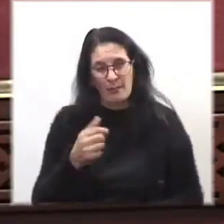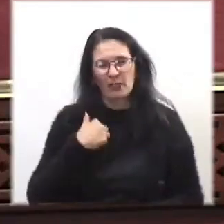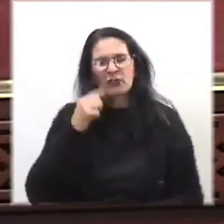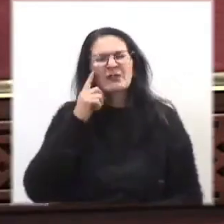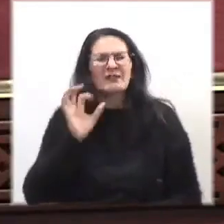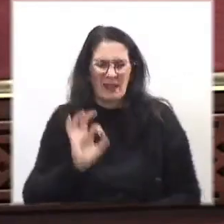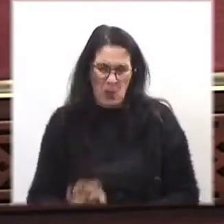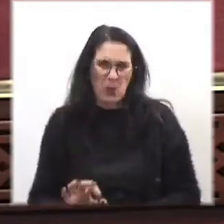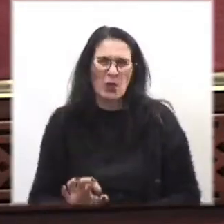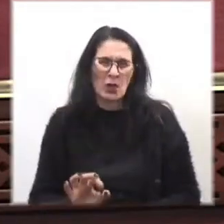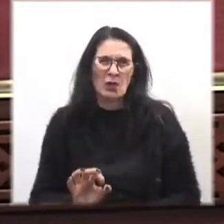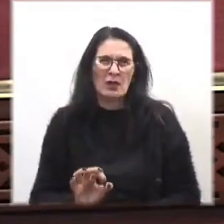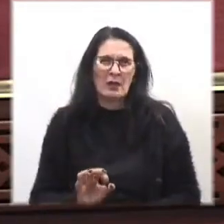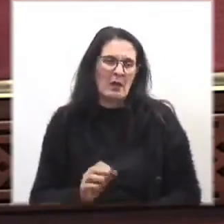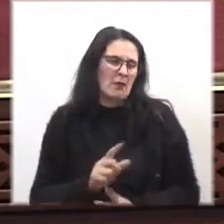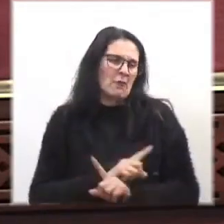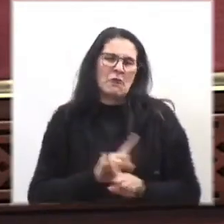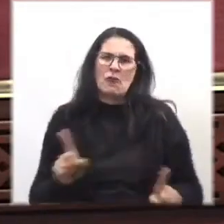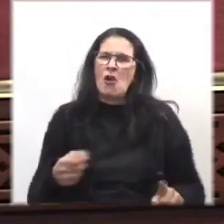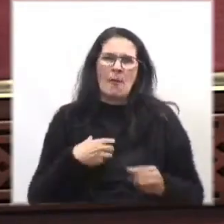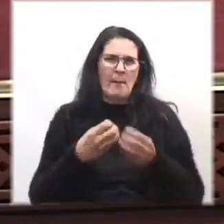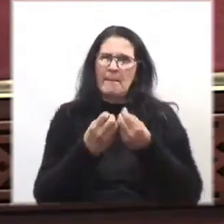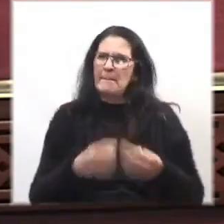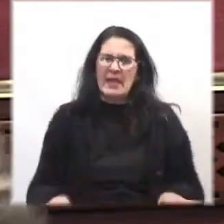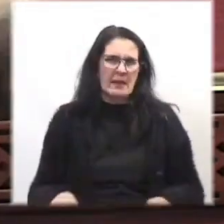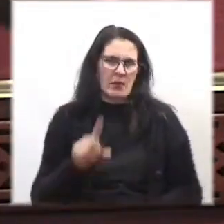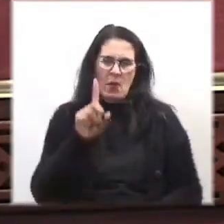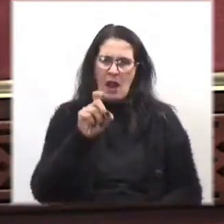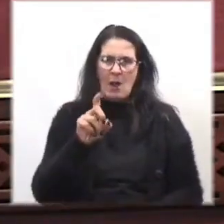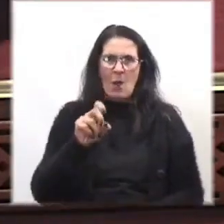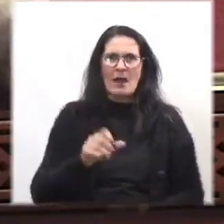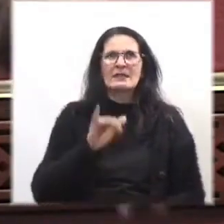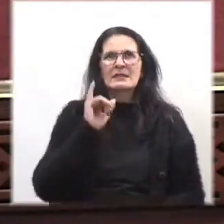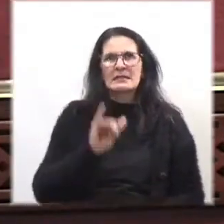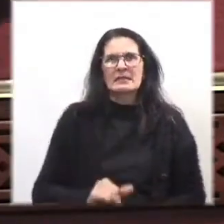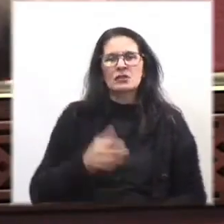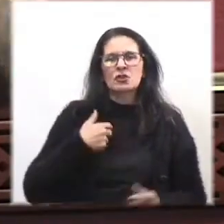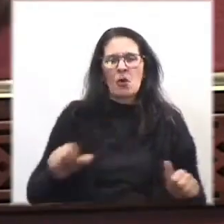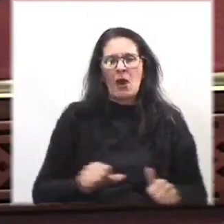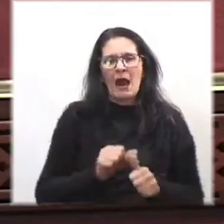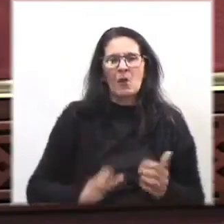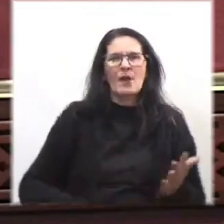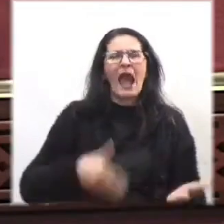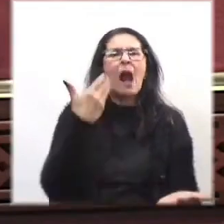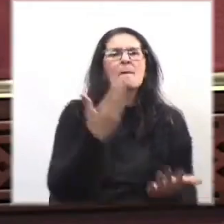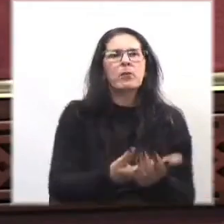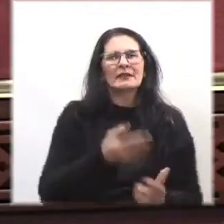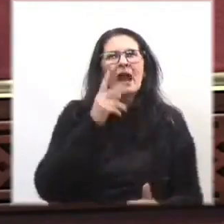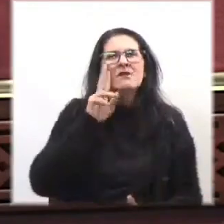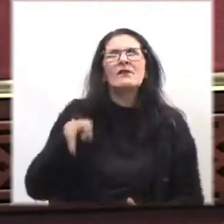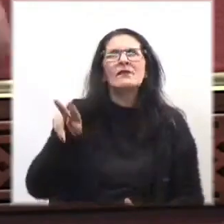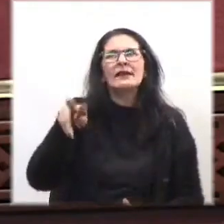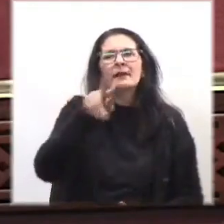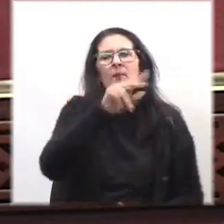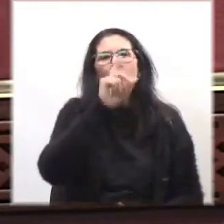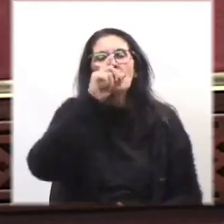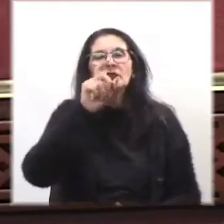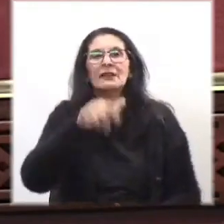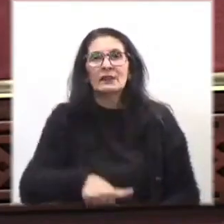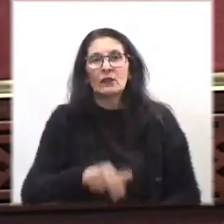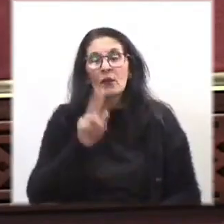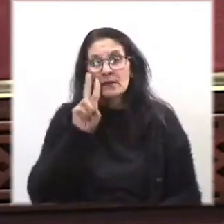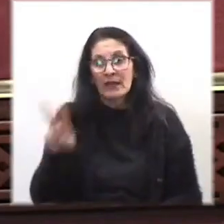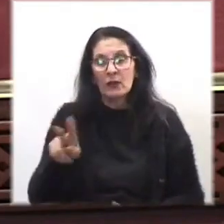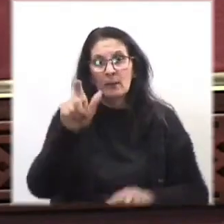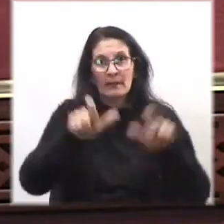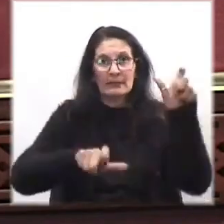de que no pierdo plata si hago una apuesta y salgo mañana de mañana a recorrer Montevideo y